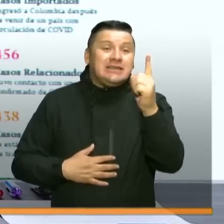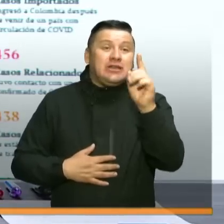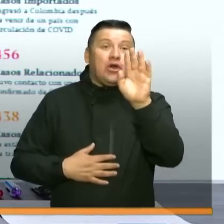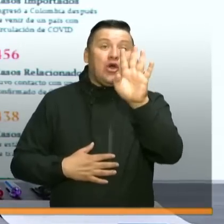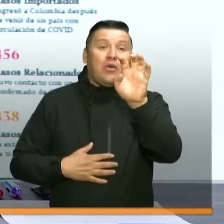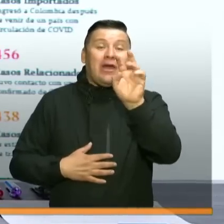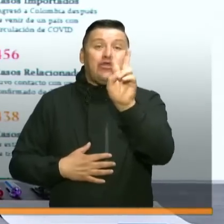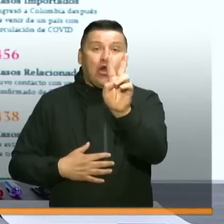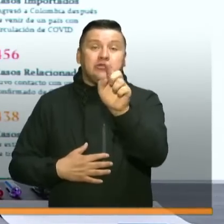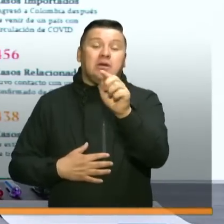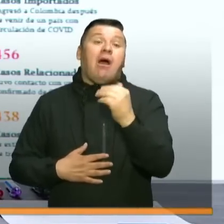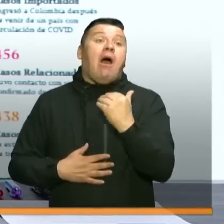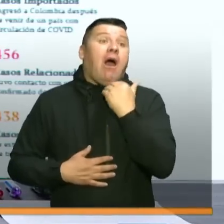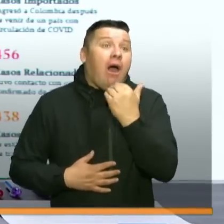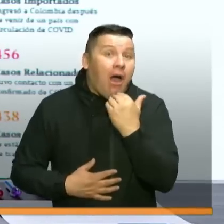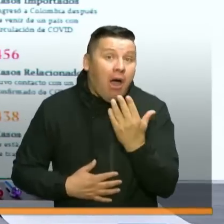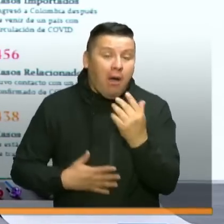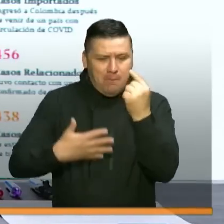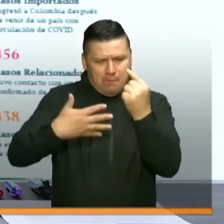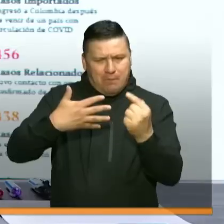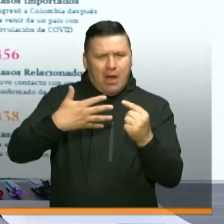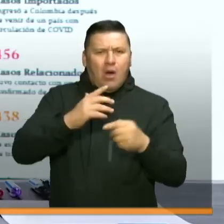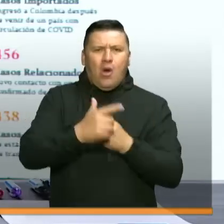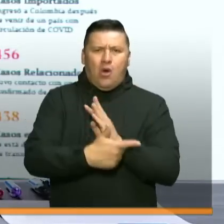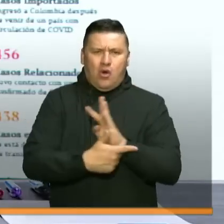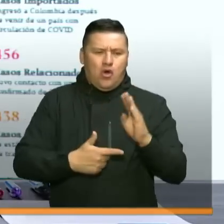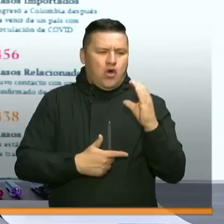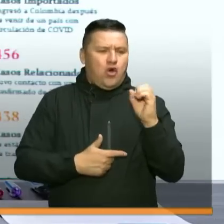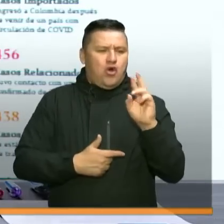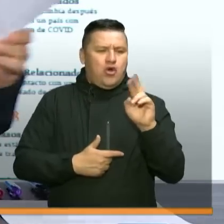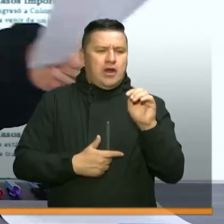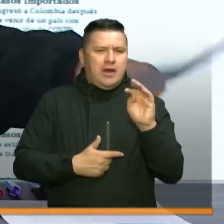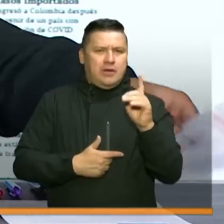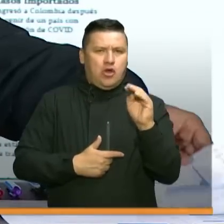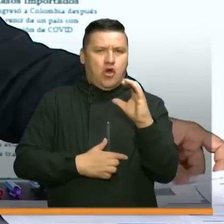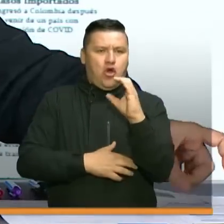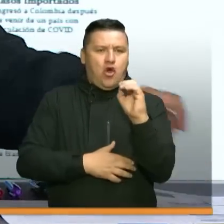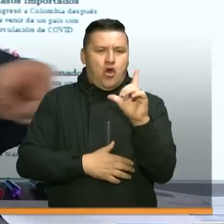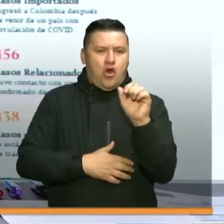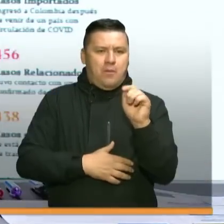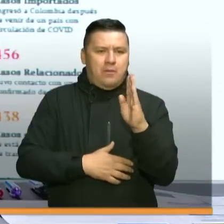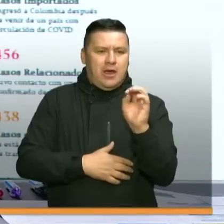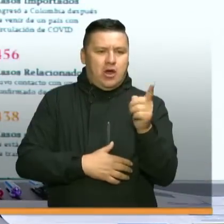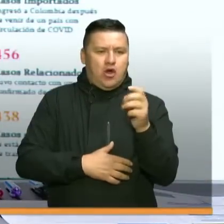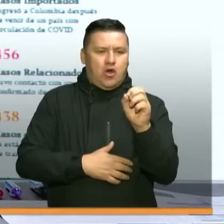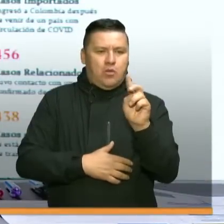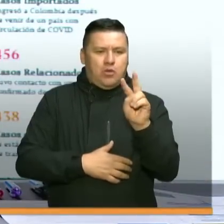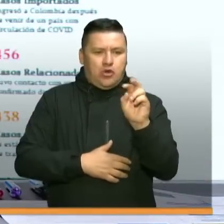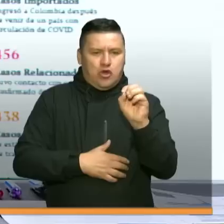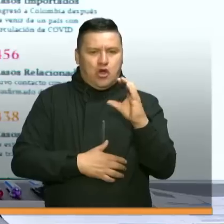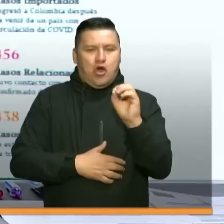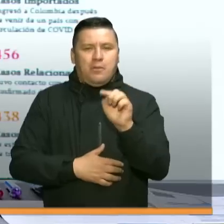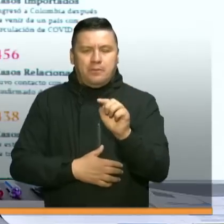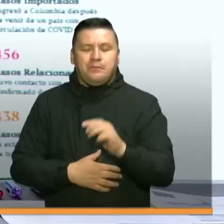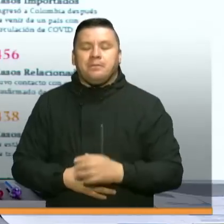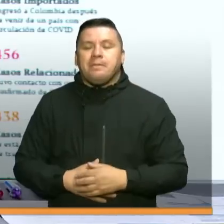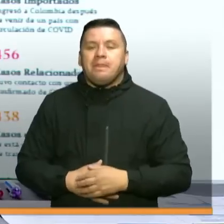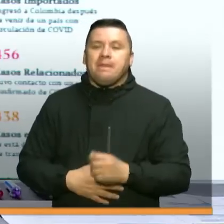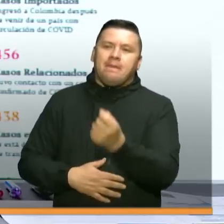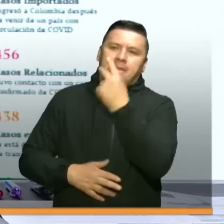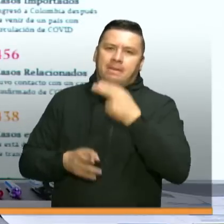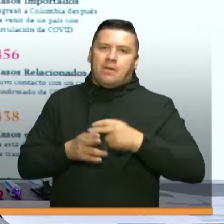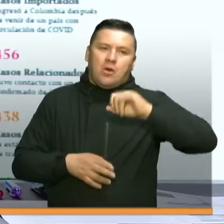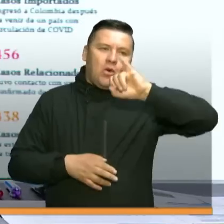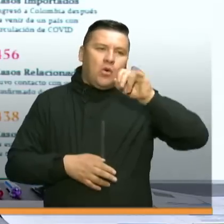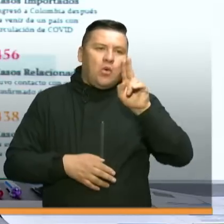identificarse y pueden conocerse detalles en la página coronaviruscolombia.gov.co. Me pregunta Juan